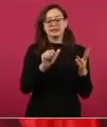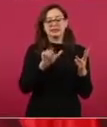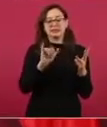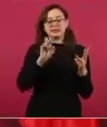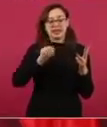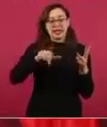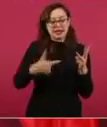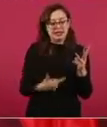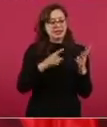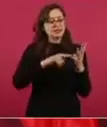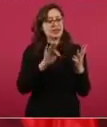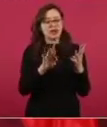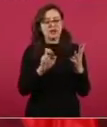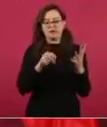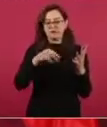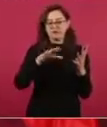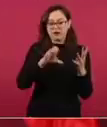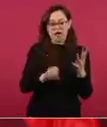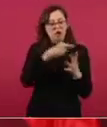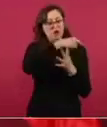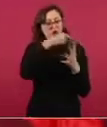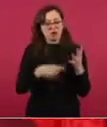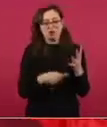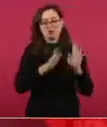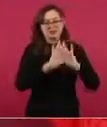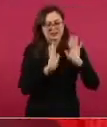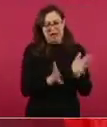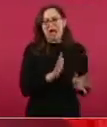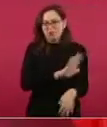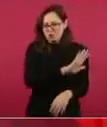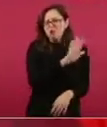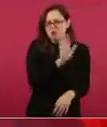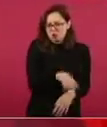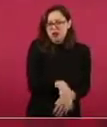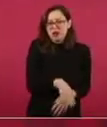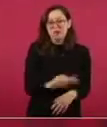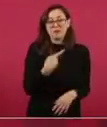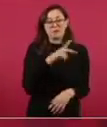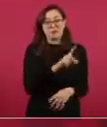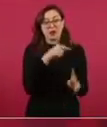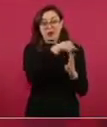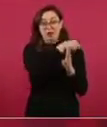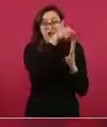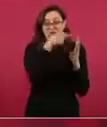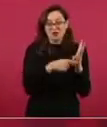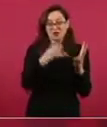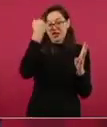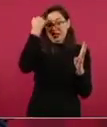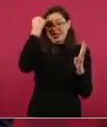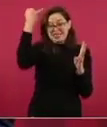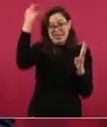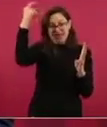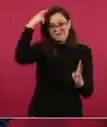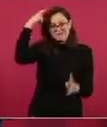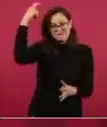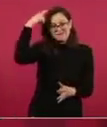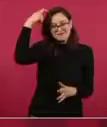Franco, pero las ideas nazifascistas,